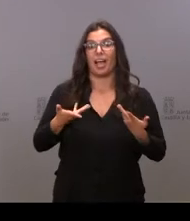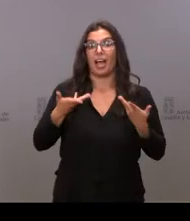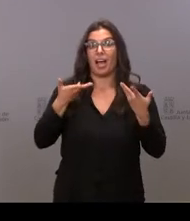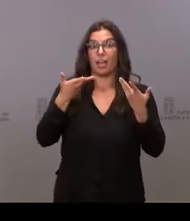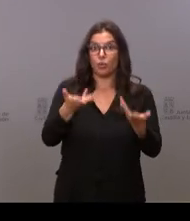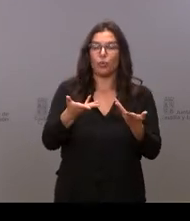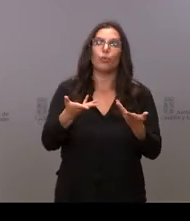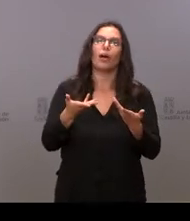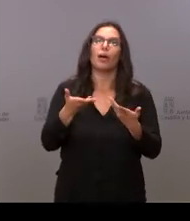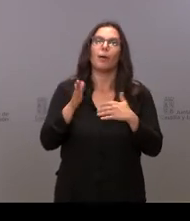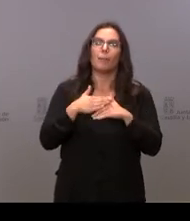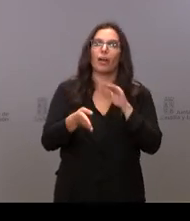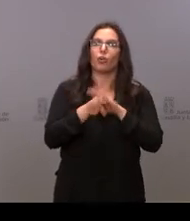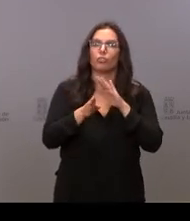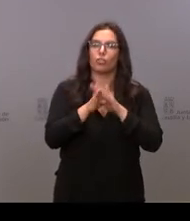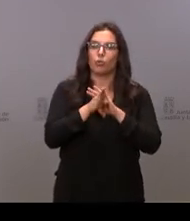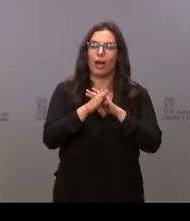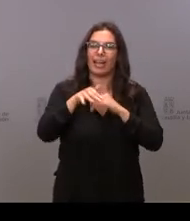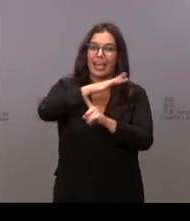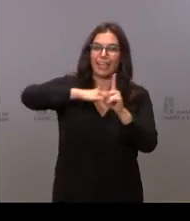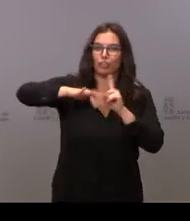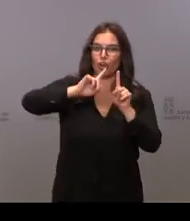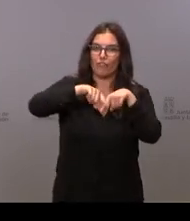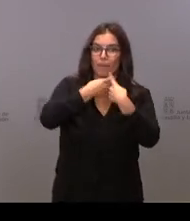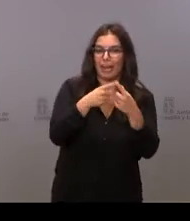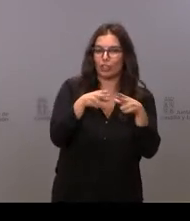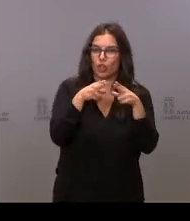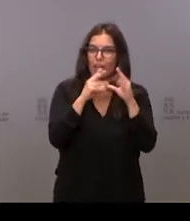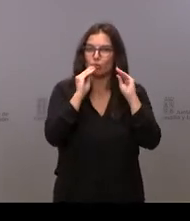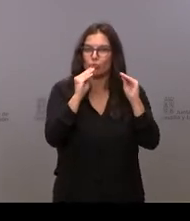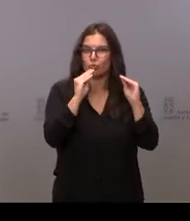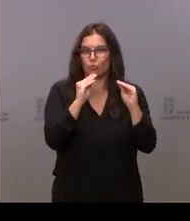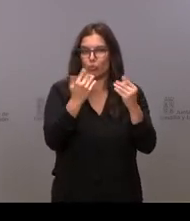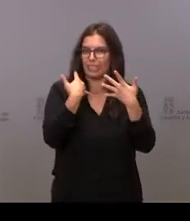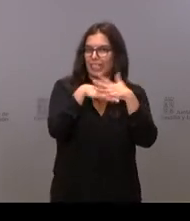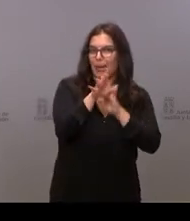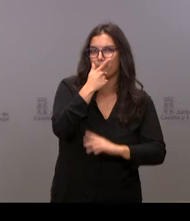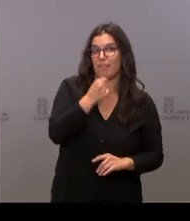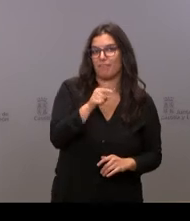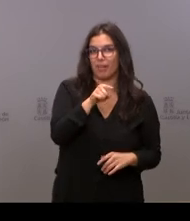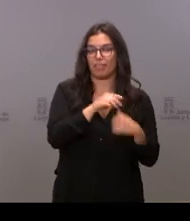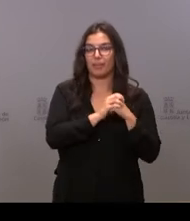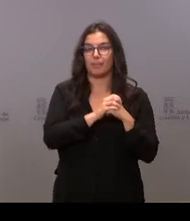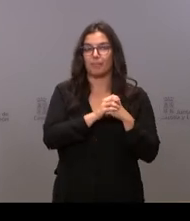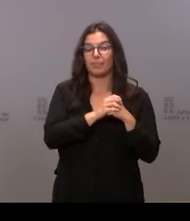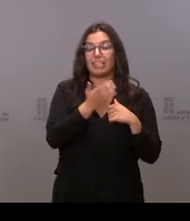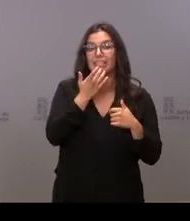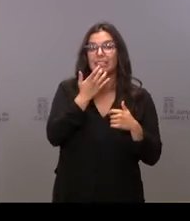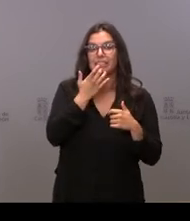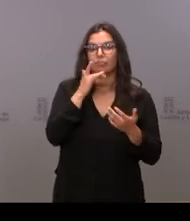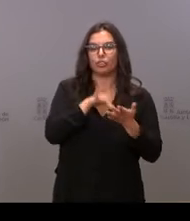a la permanencia e integración en el entorno familiar y social habitual de la persona y atiende situaciones